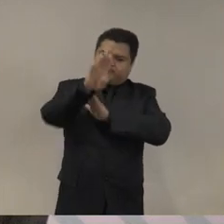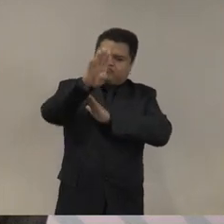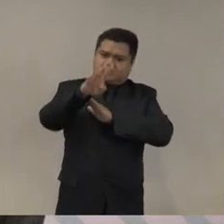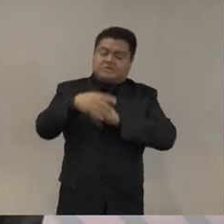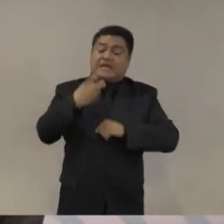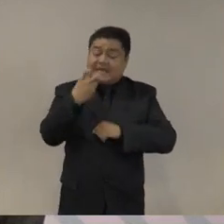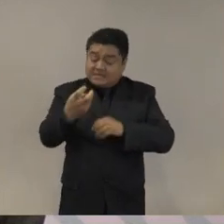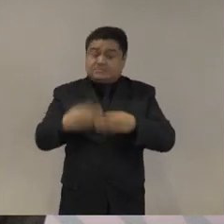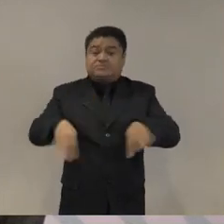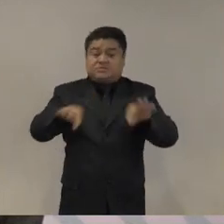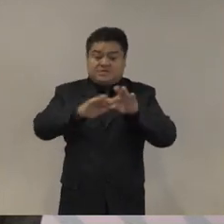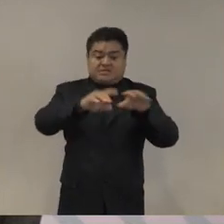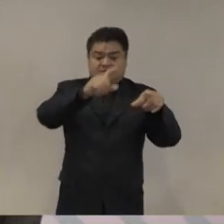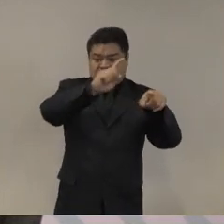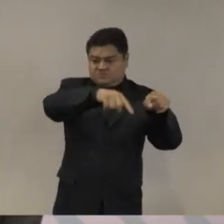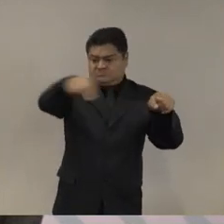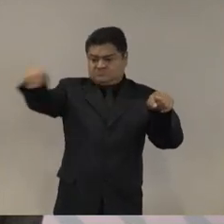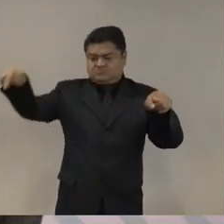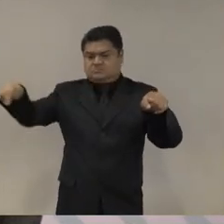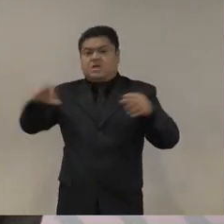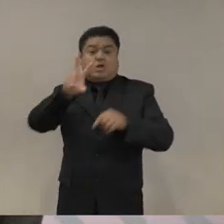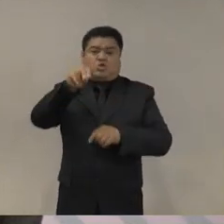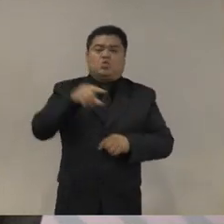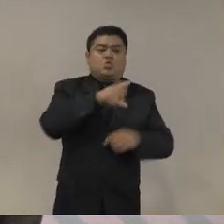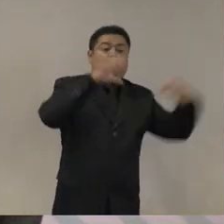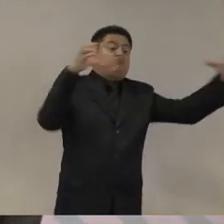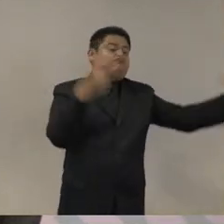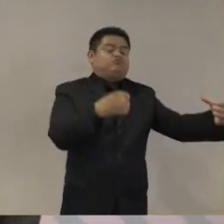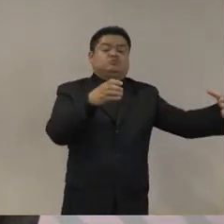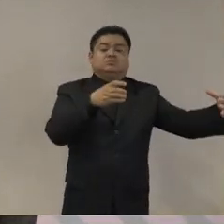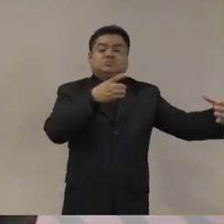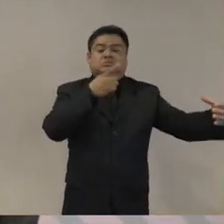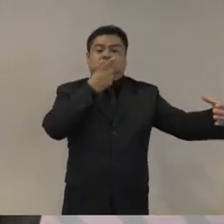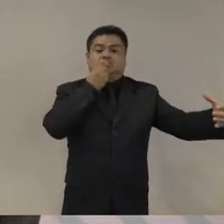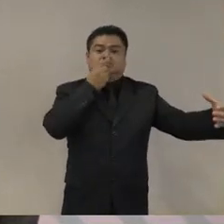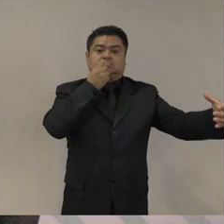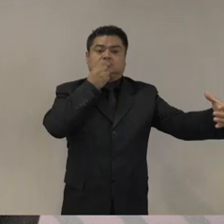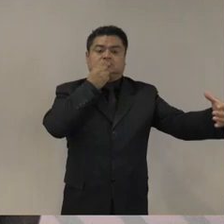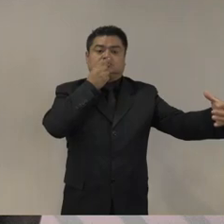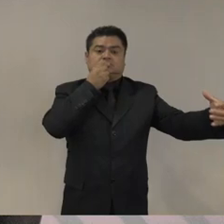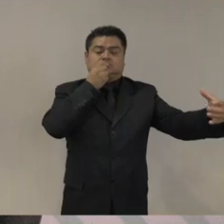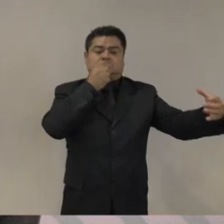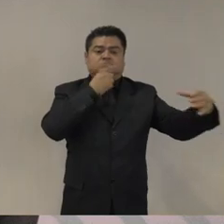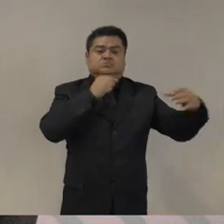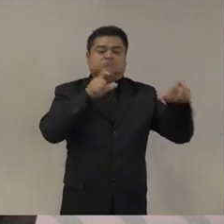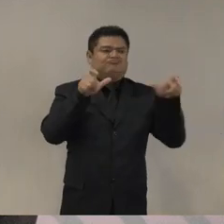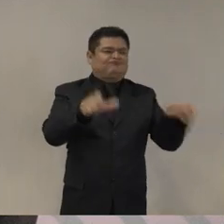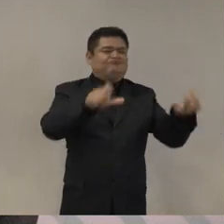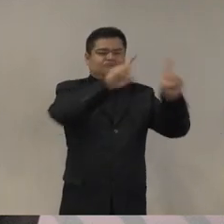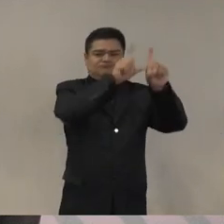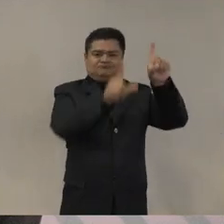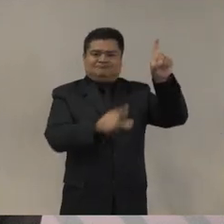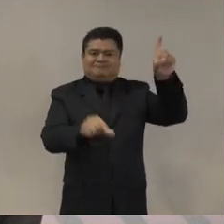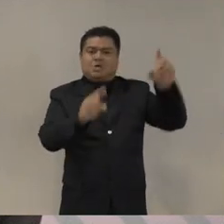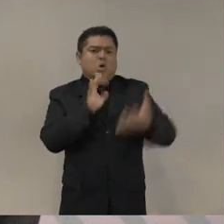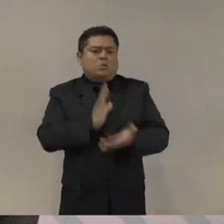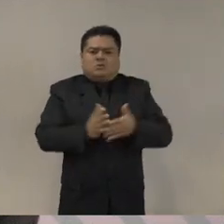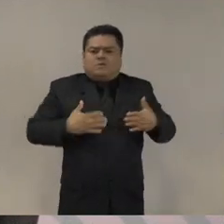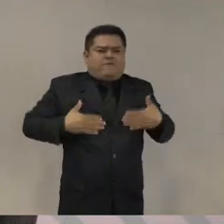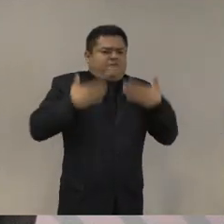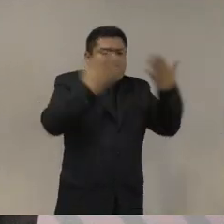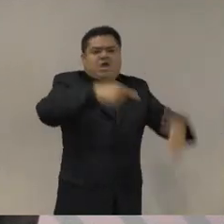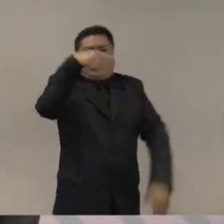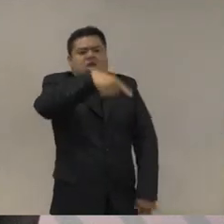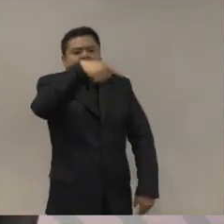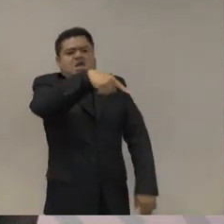creemos pues que la economía hay que generar economía hay que apostar al desarrollo regional equilibrado para